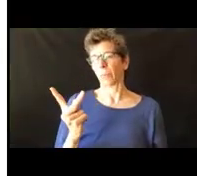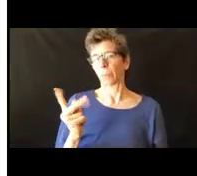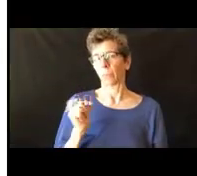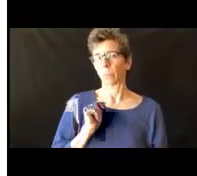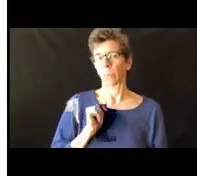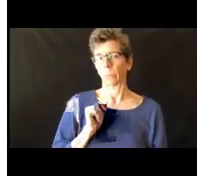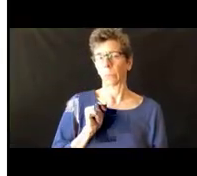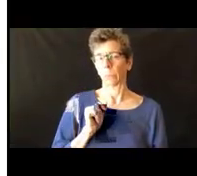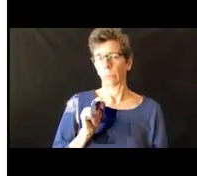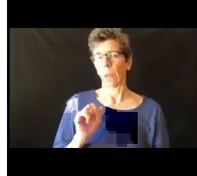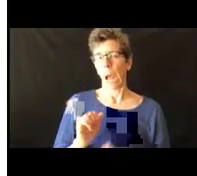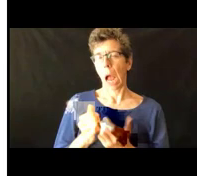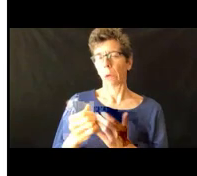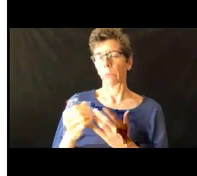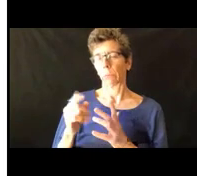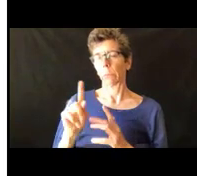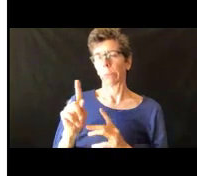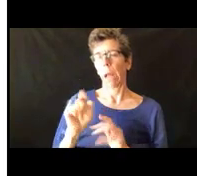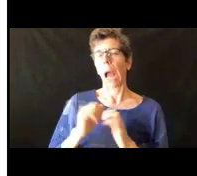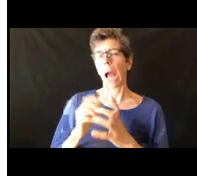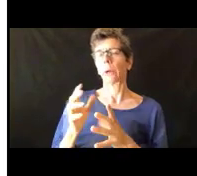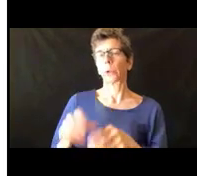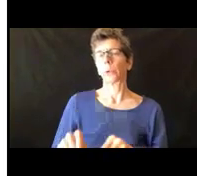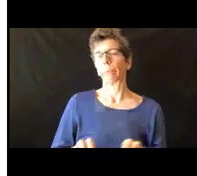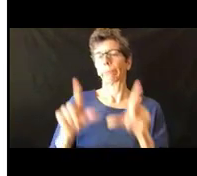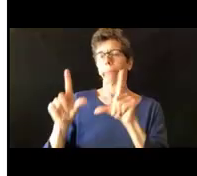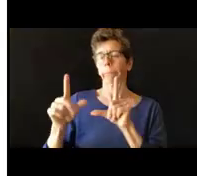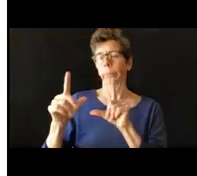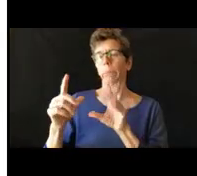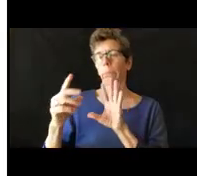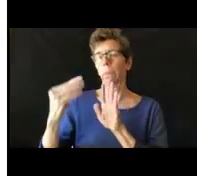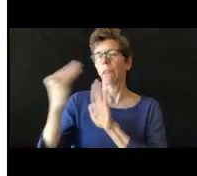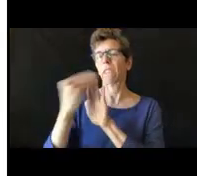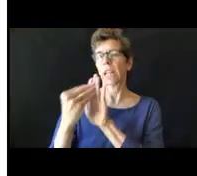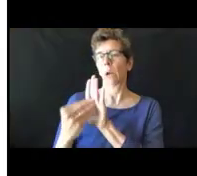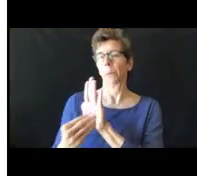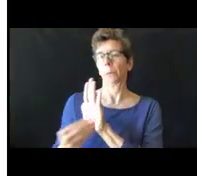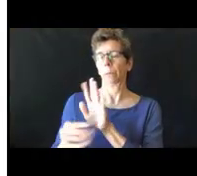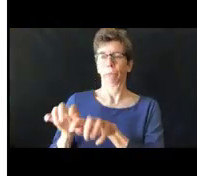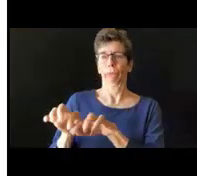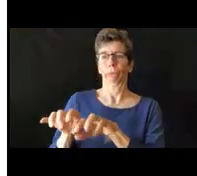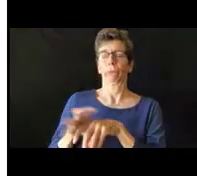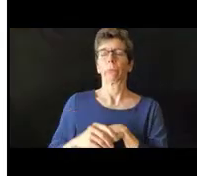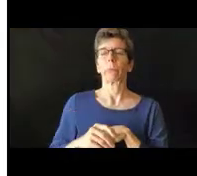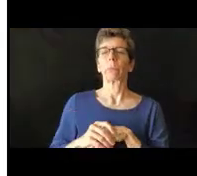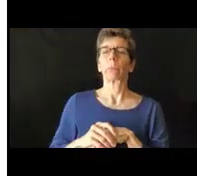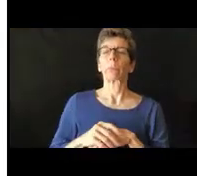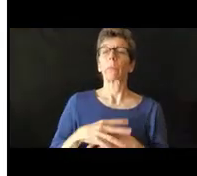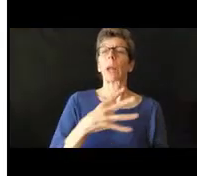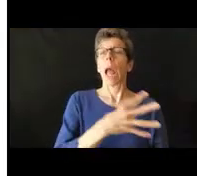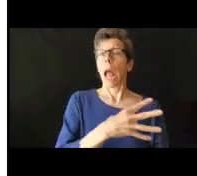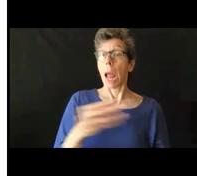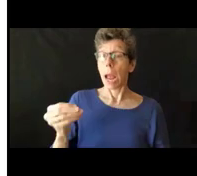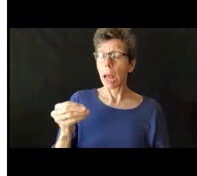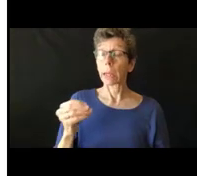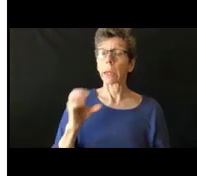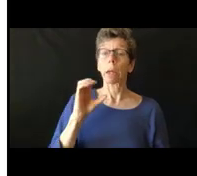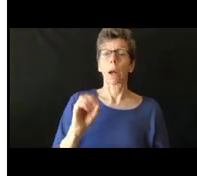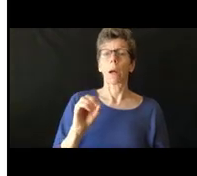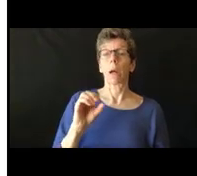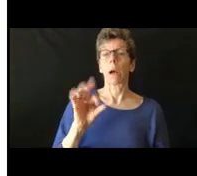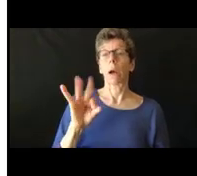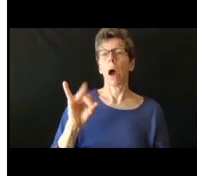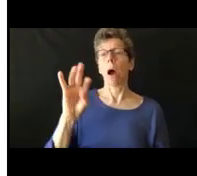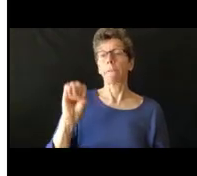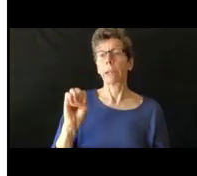para conseguir formularios para quejas además pueden presentar una queja con la oficina de derechos civiles en el